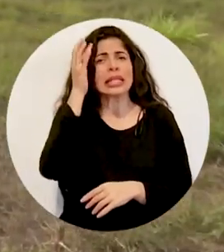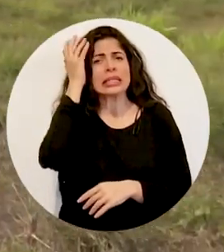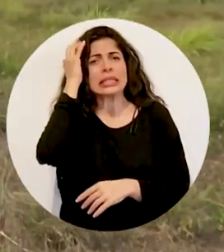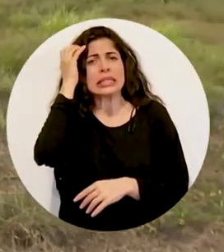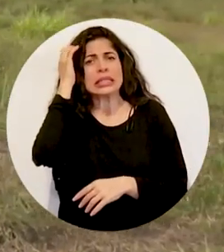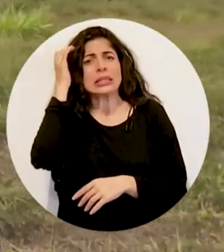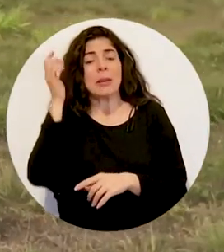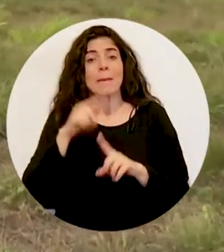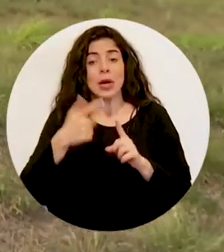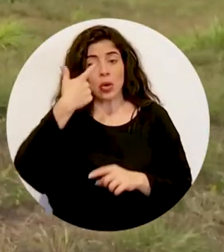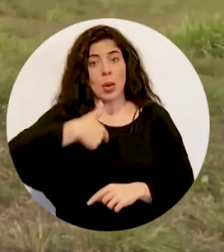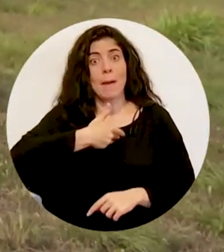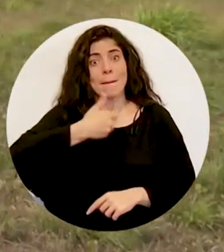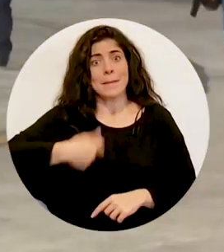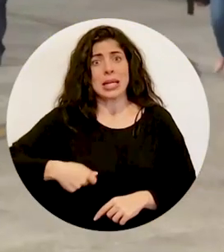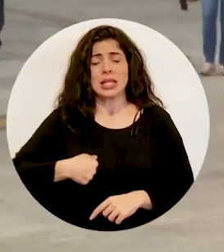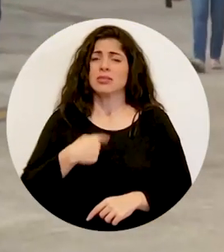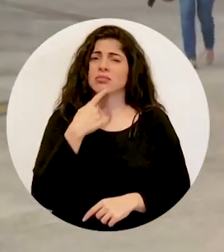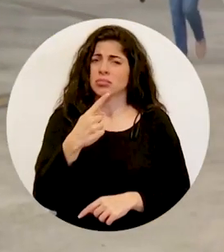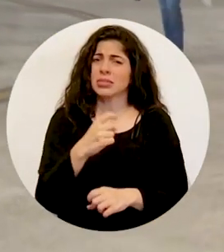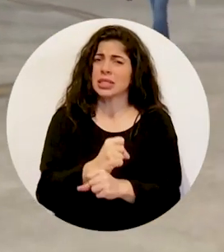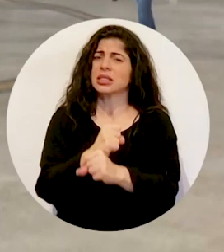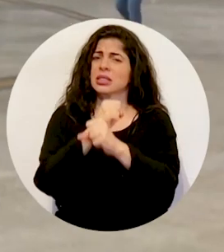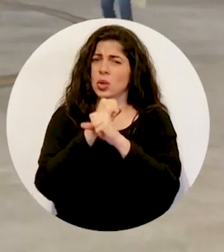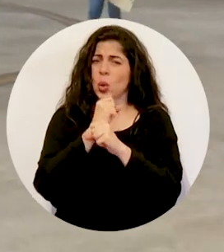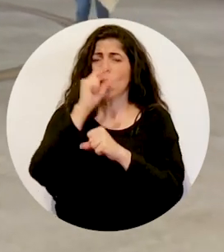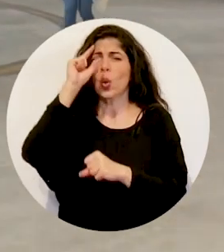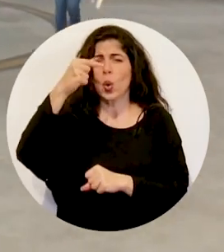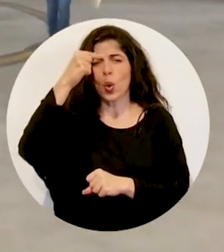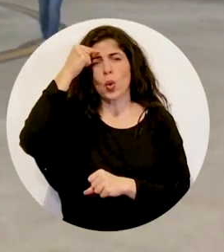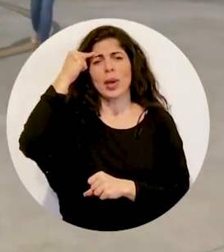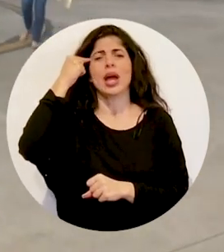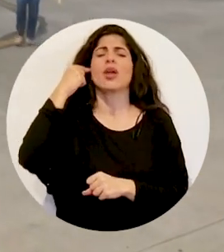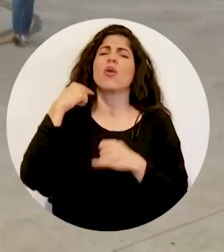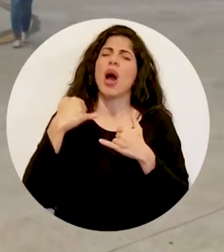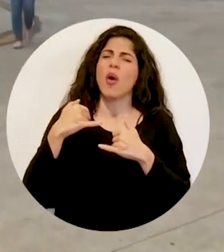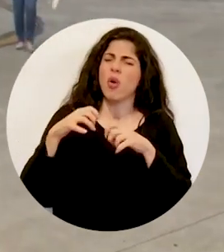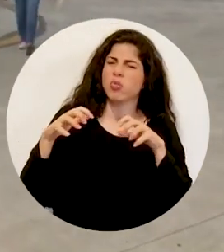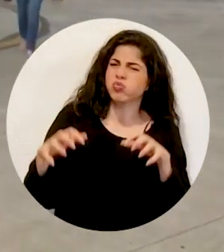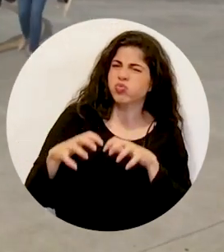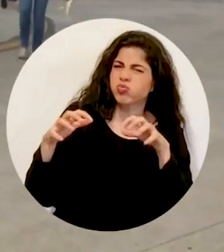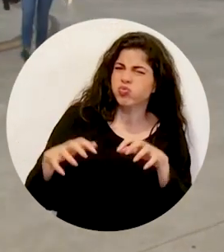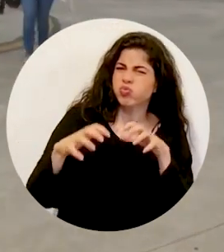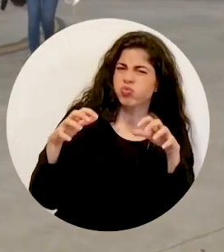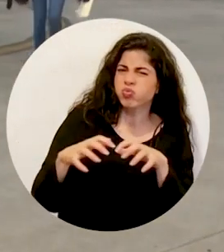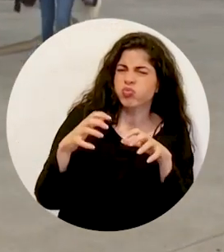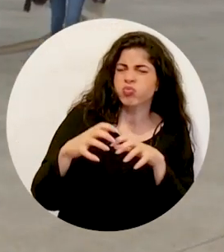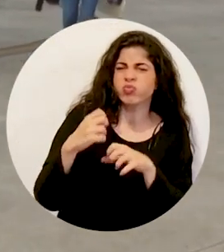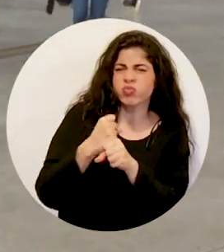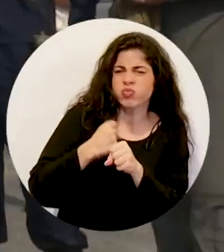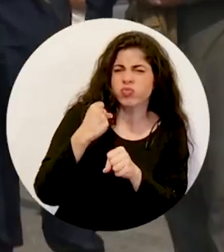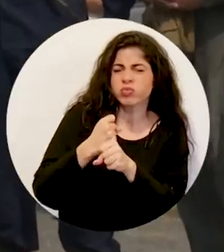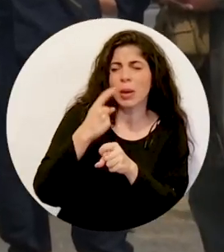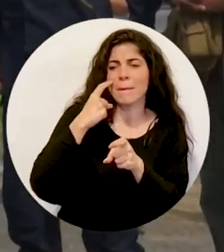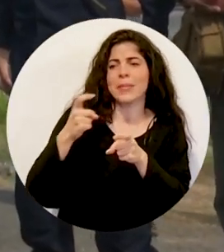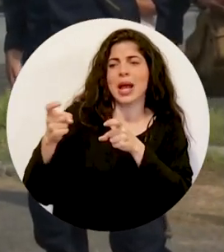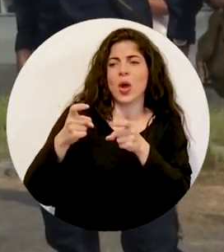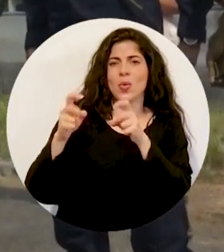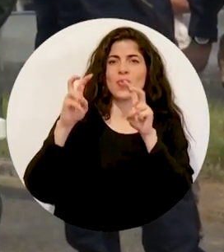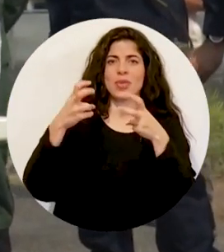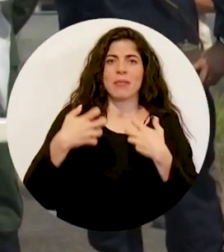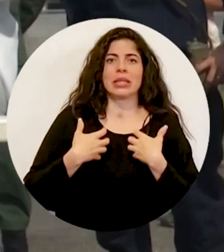pero como presidente les puedo asegurar que el gobierno está tomando todas las acciones para controlar la situación